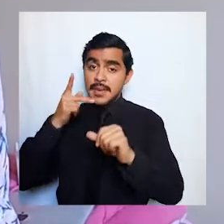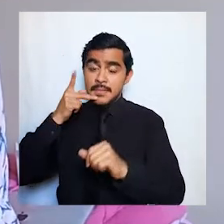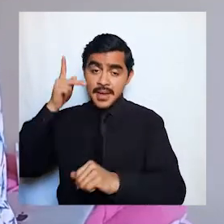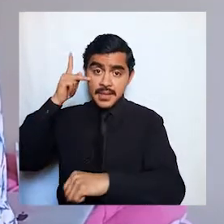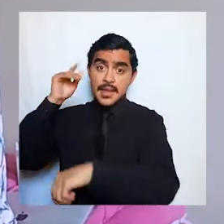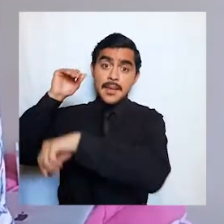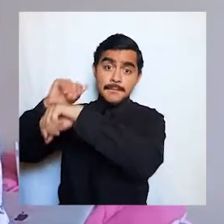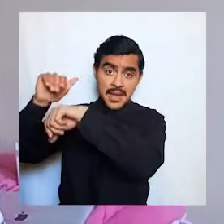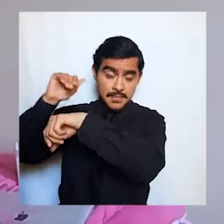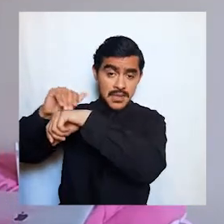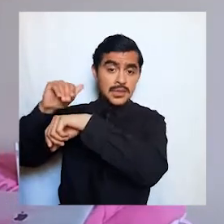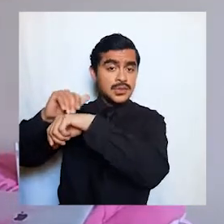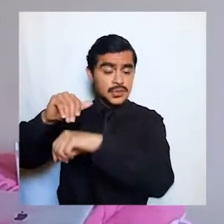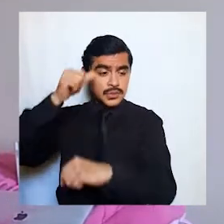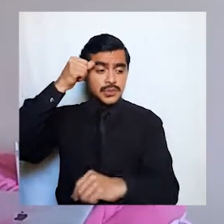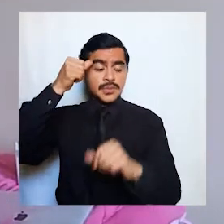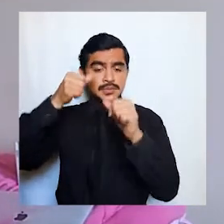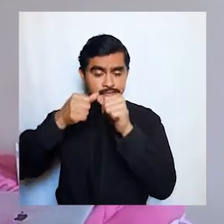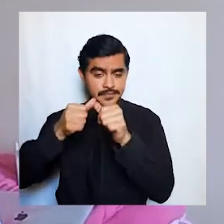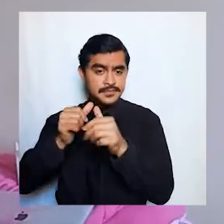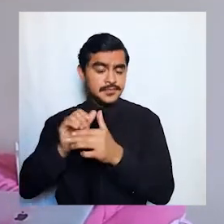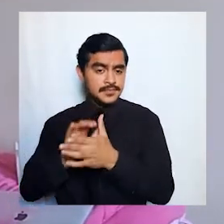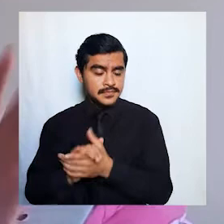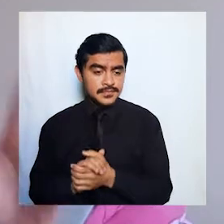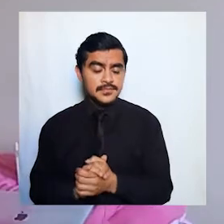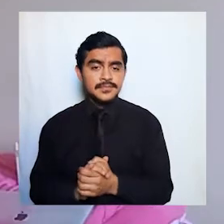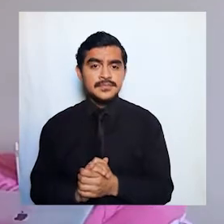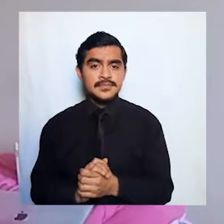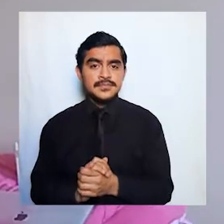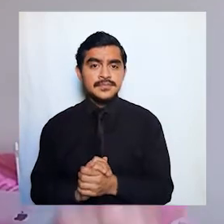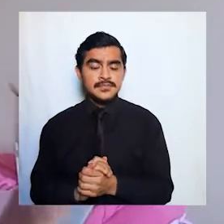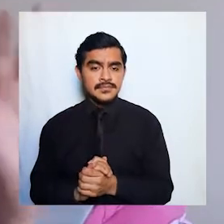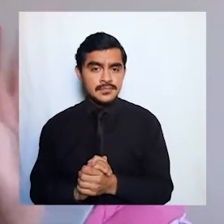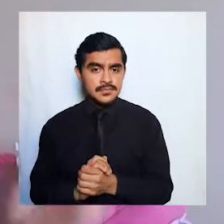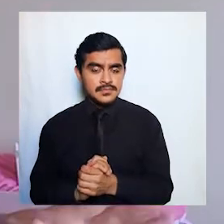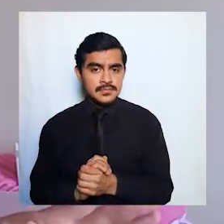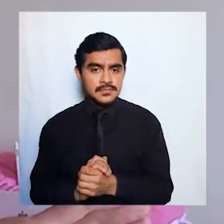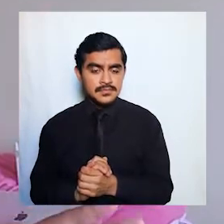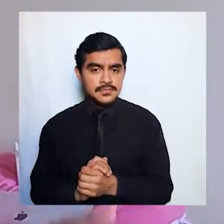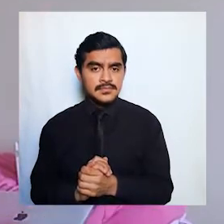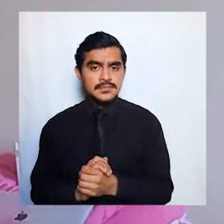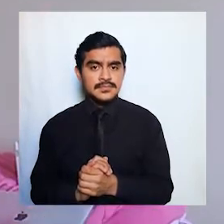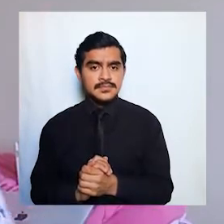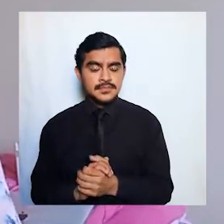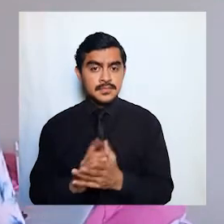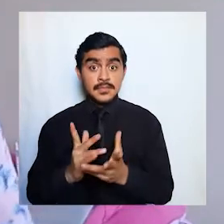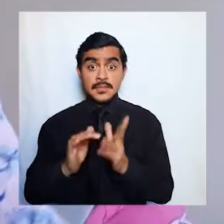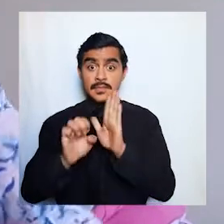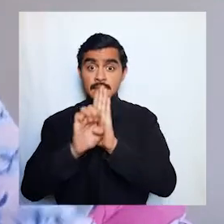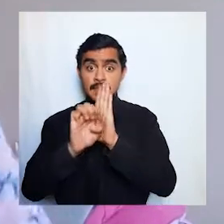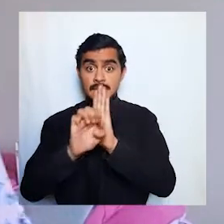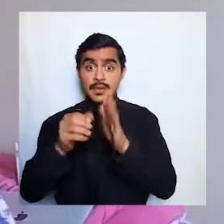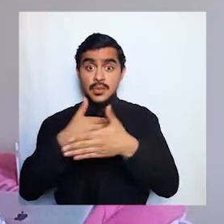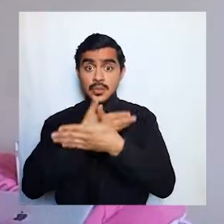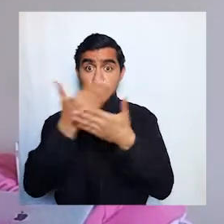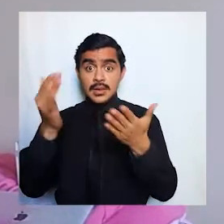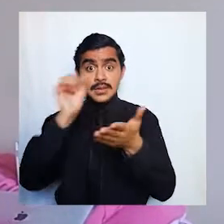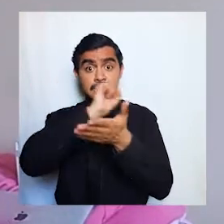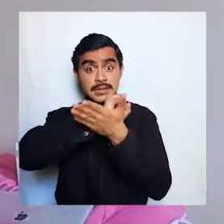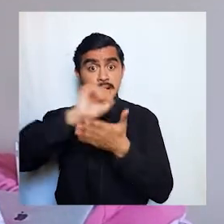como lo mencionaba antes una vez organizado esto significa que van a hacer un calendario digamos que vos